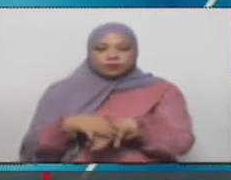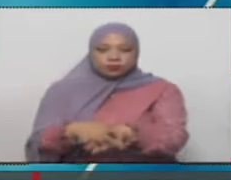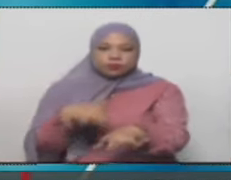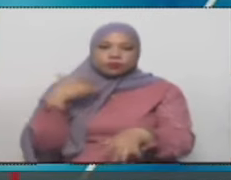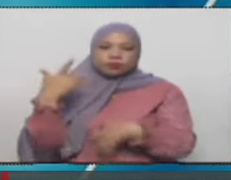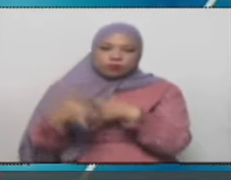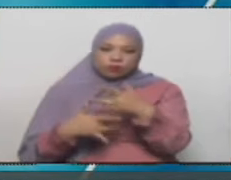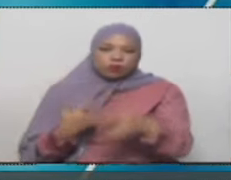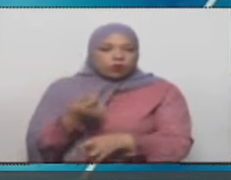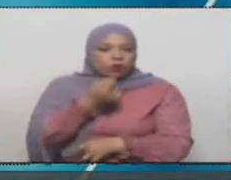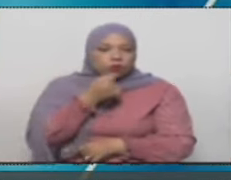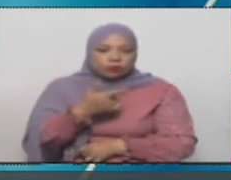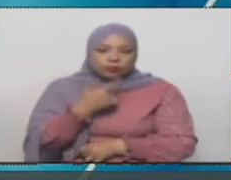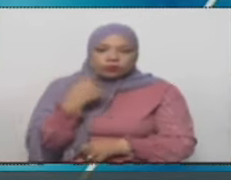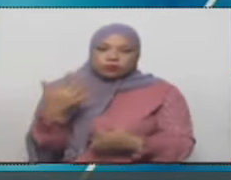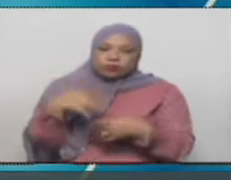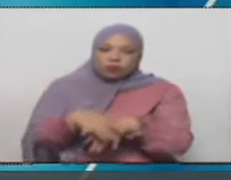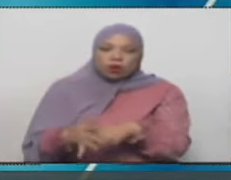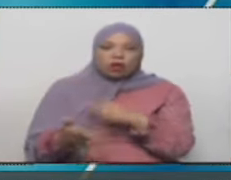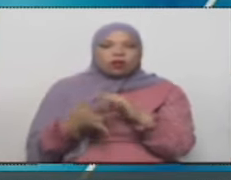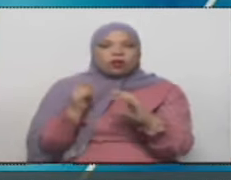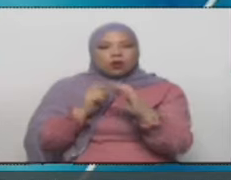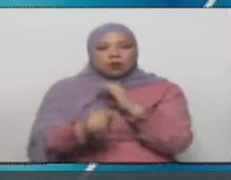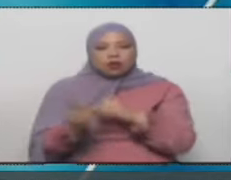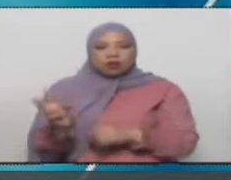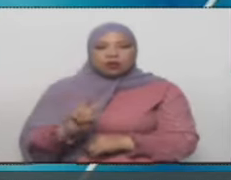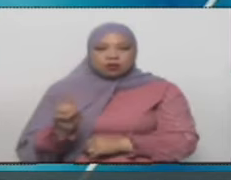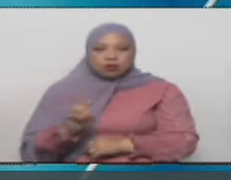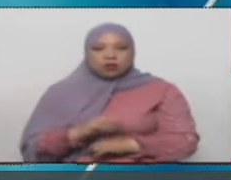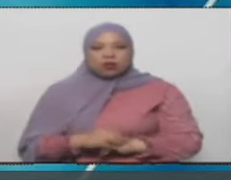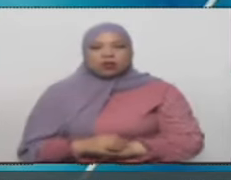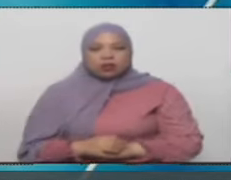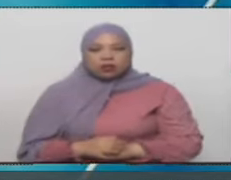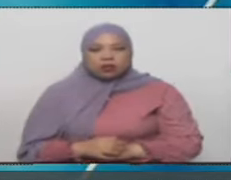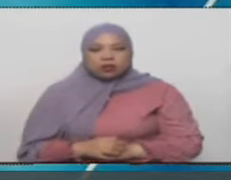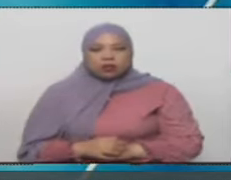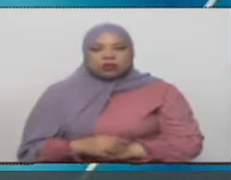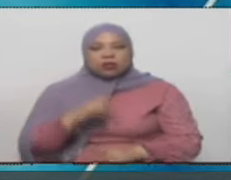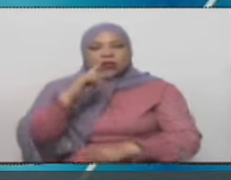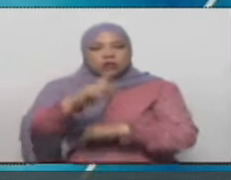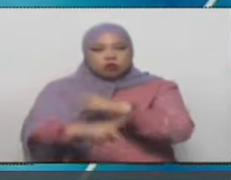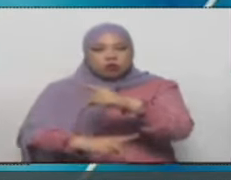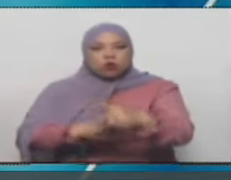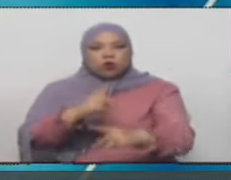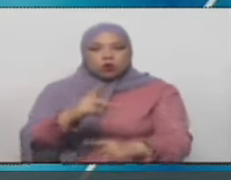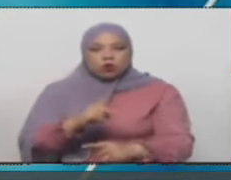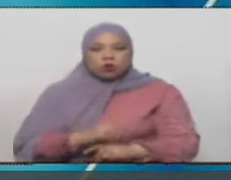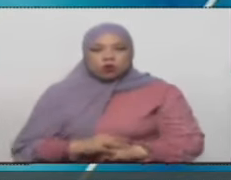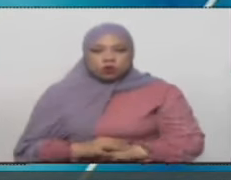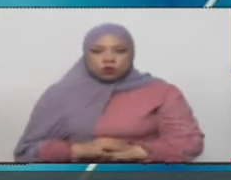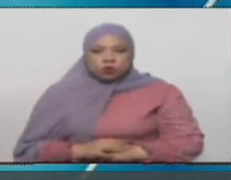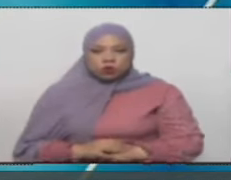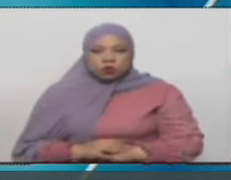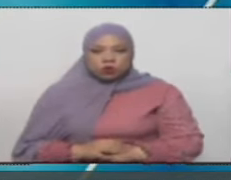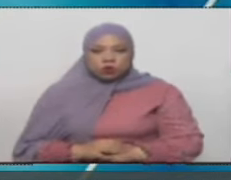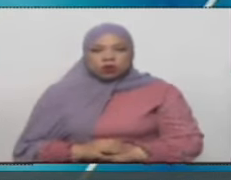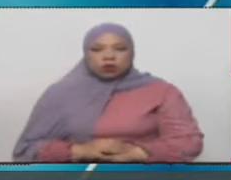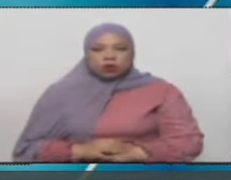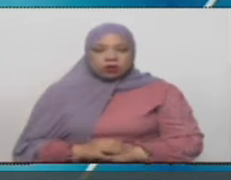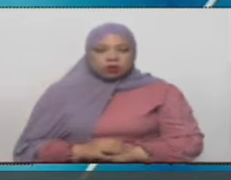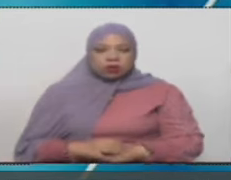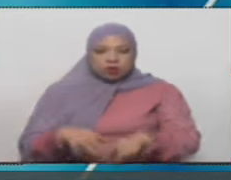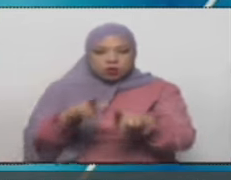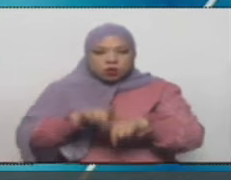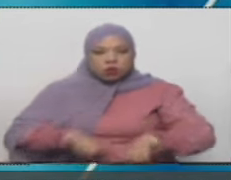muy alto en cuanto a las telecomunicaciones en el país. Pero eso no es producto del azar.